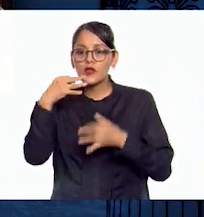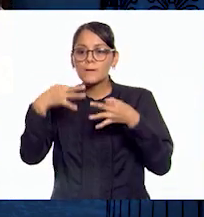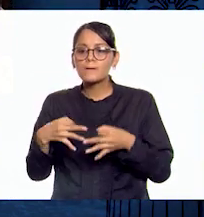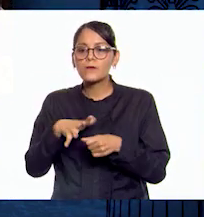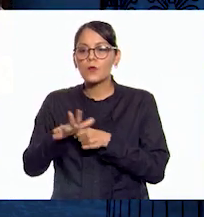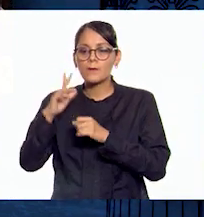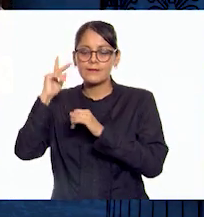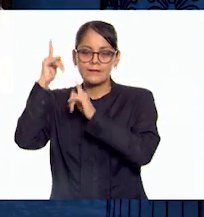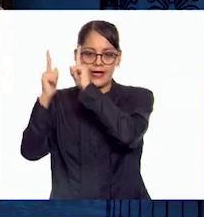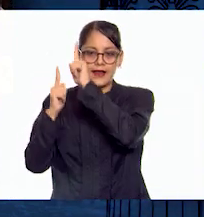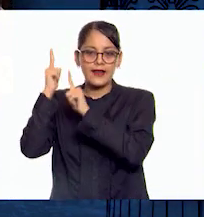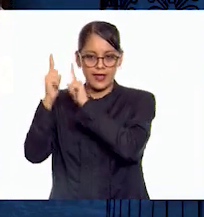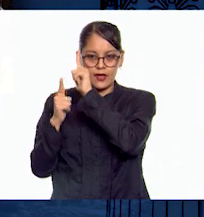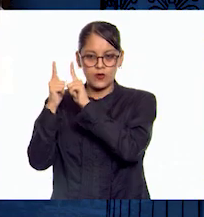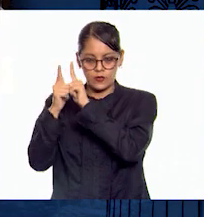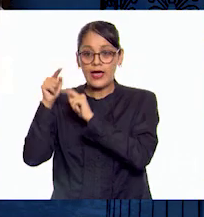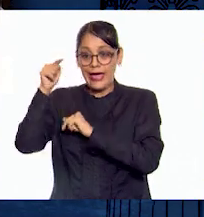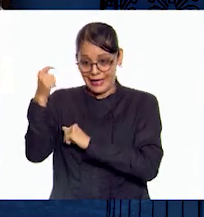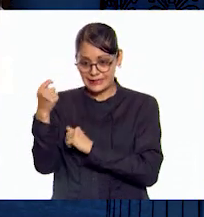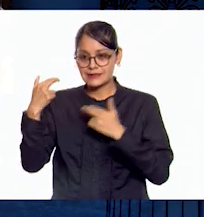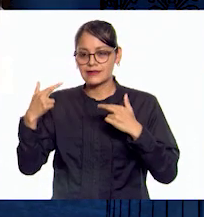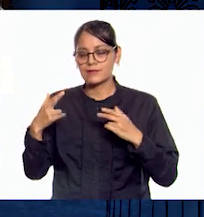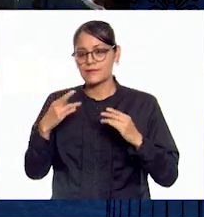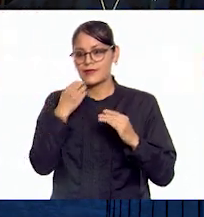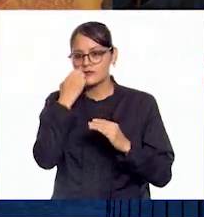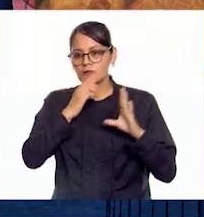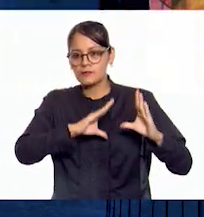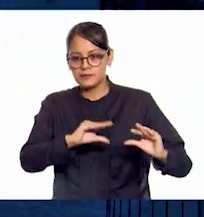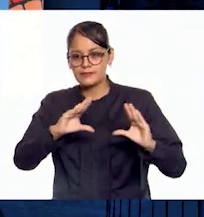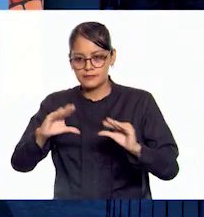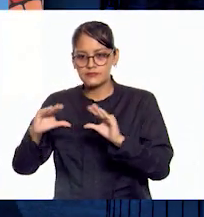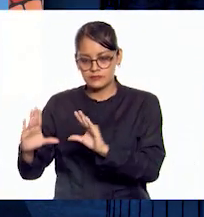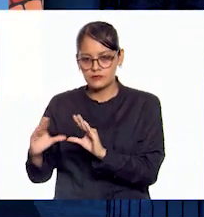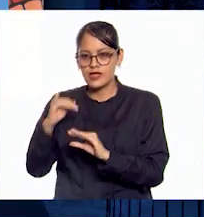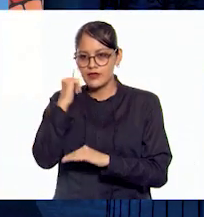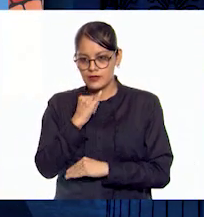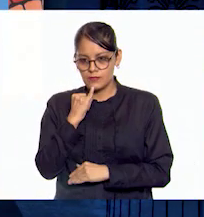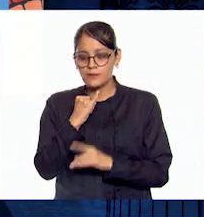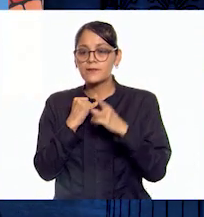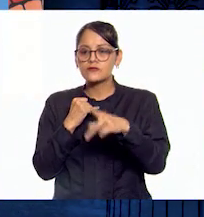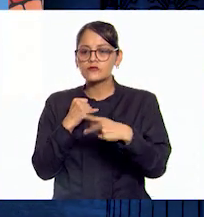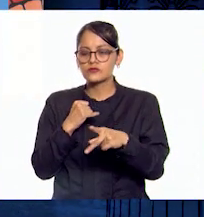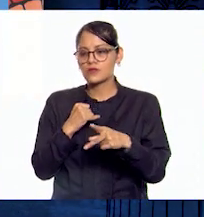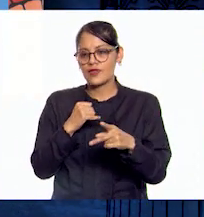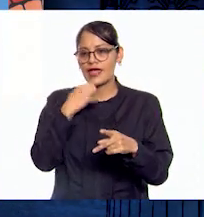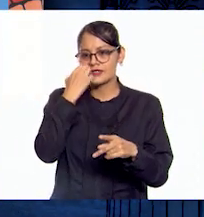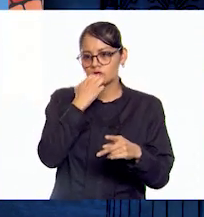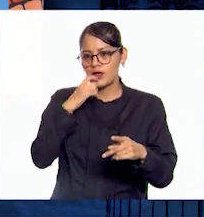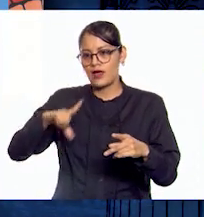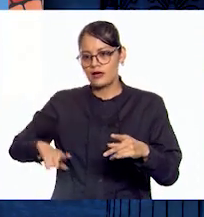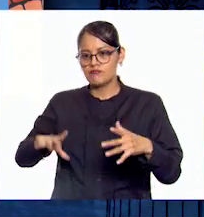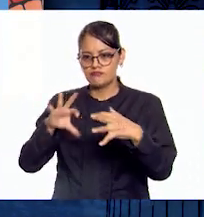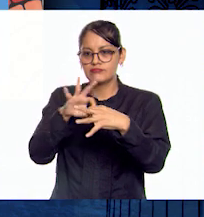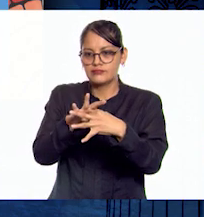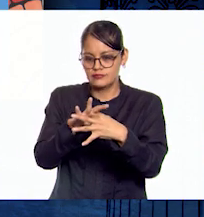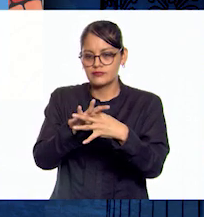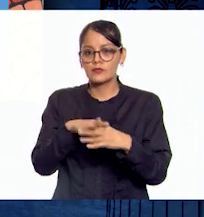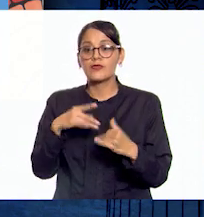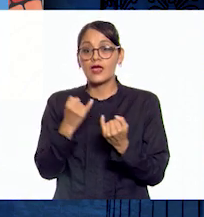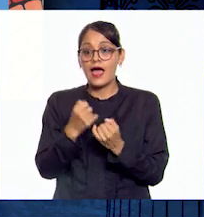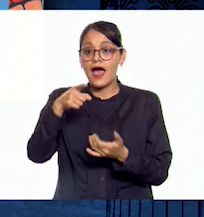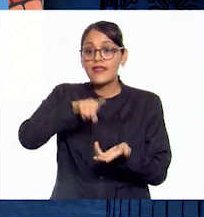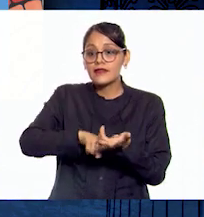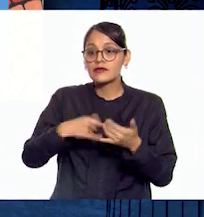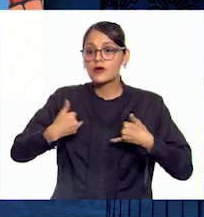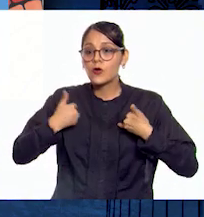griego que se enseñaba en escuelas y estas escuelas dependían del estado. A estas escuelas asistían